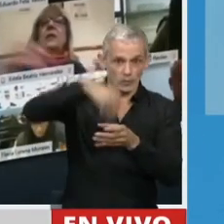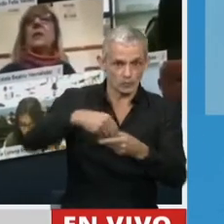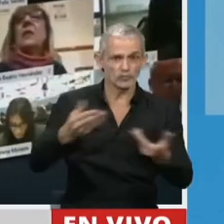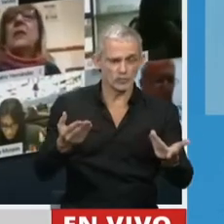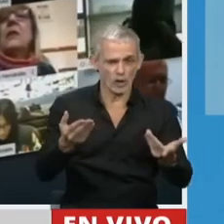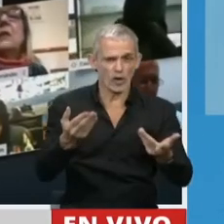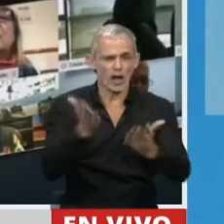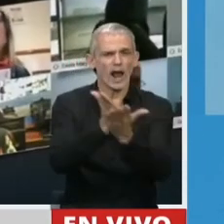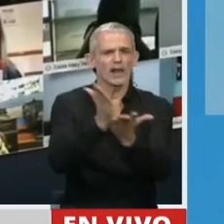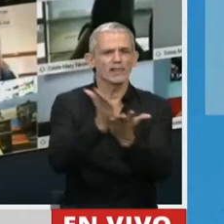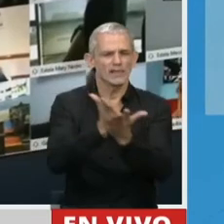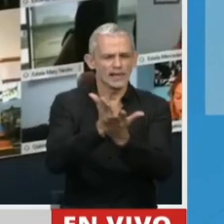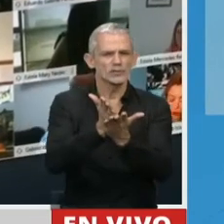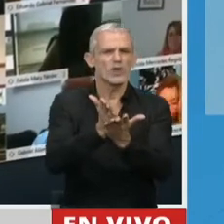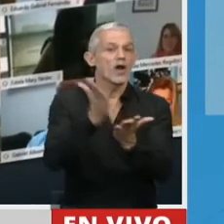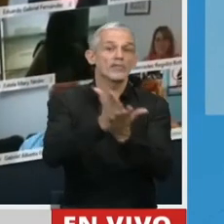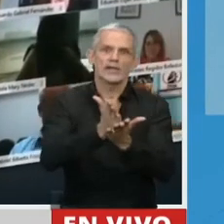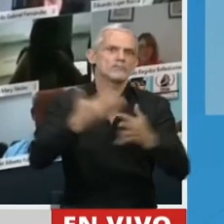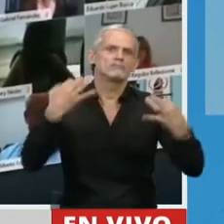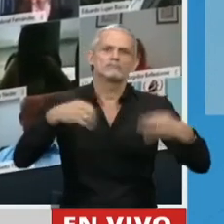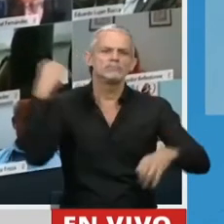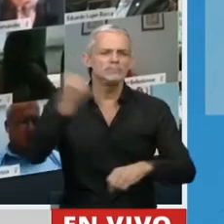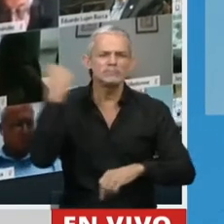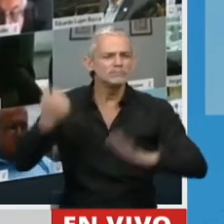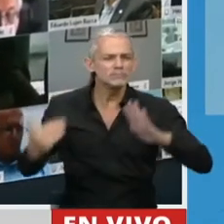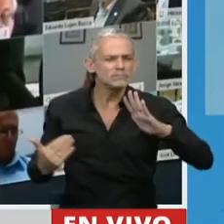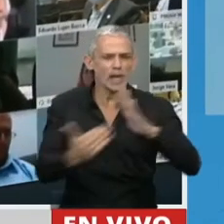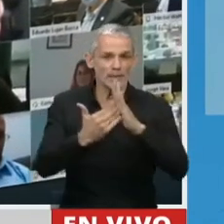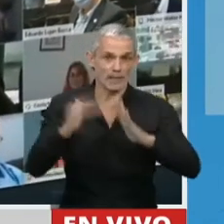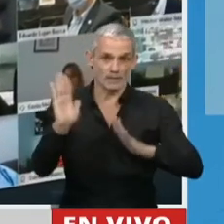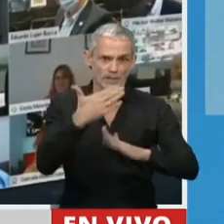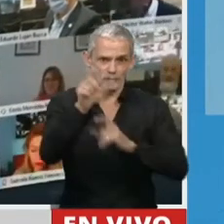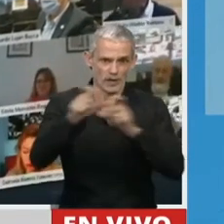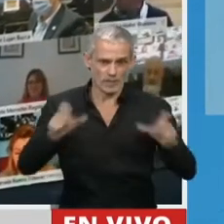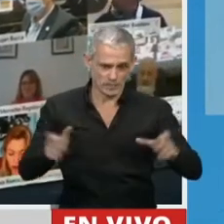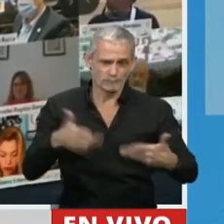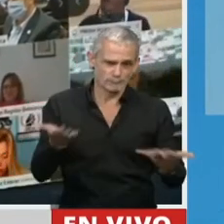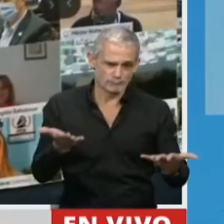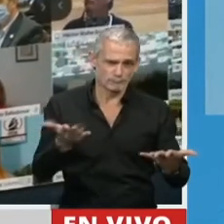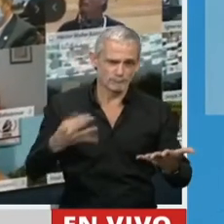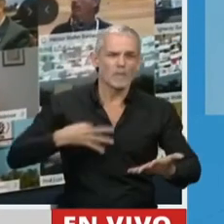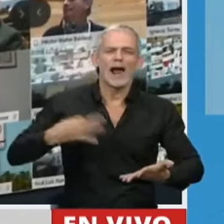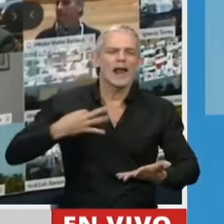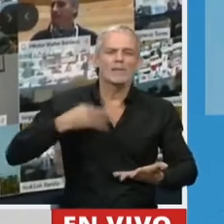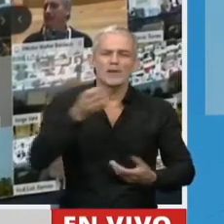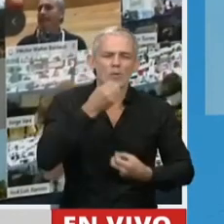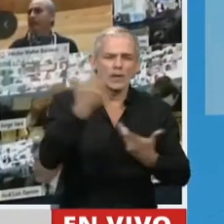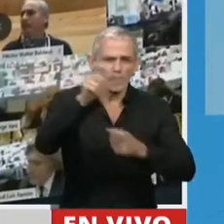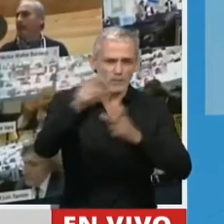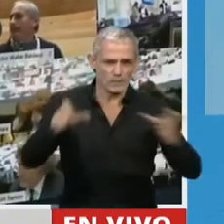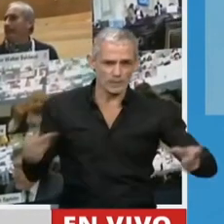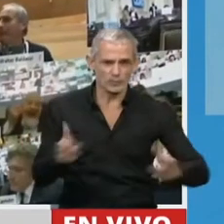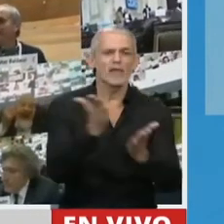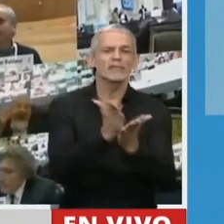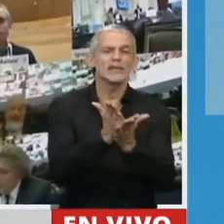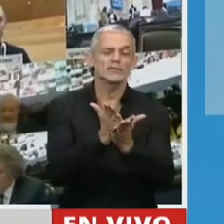derecho tan sagrado, tan preciado, tan fundamental en nuestra vida social como